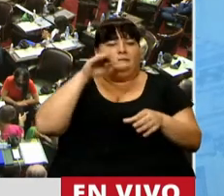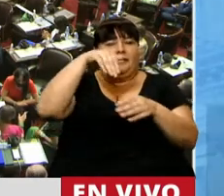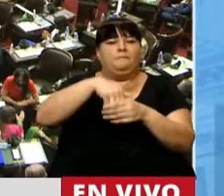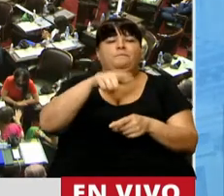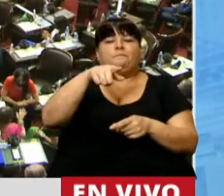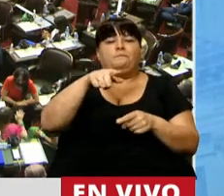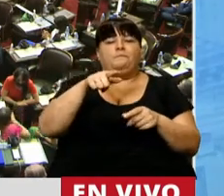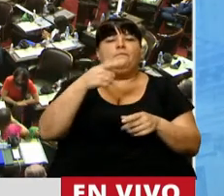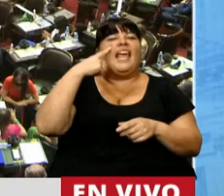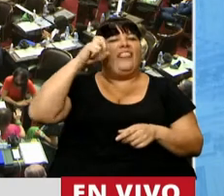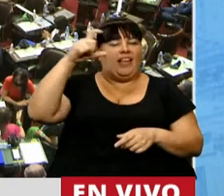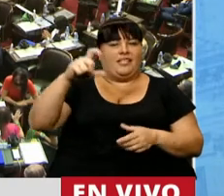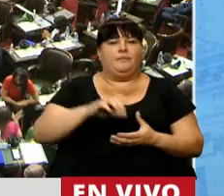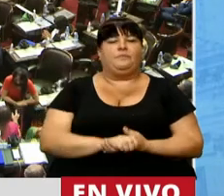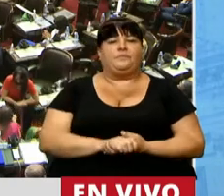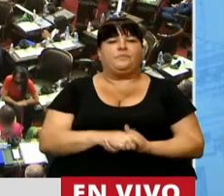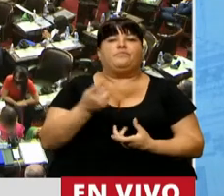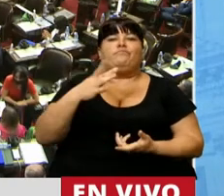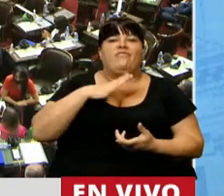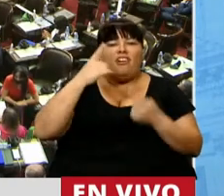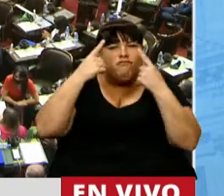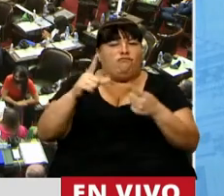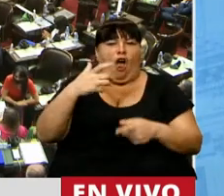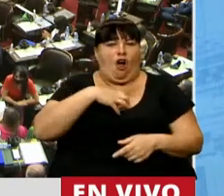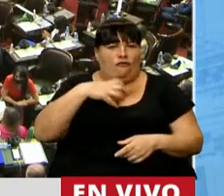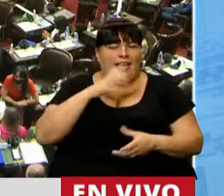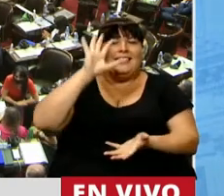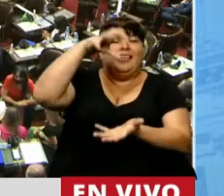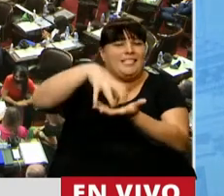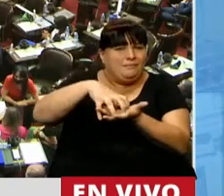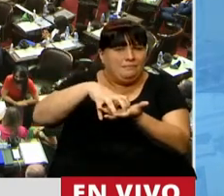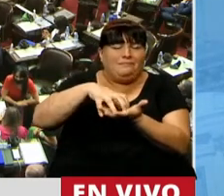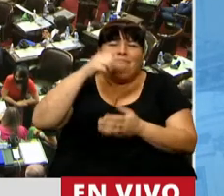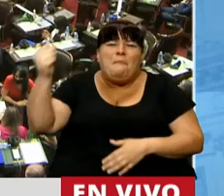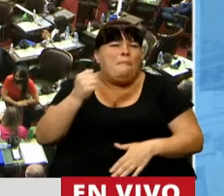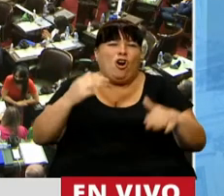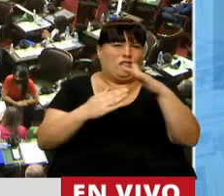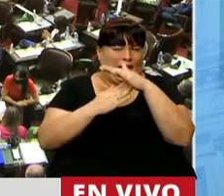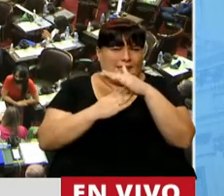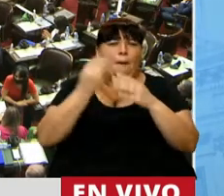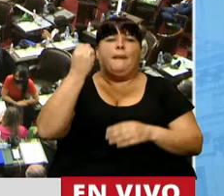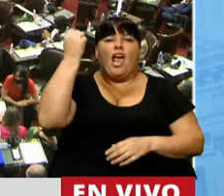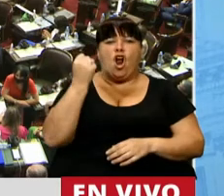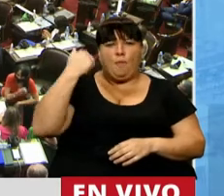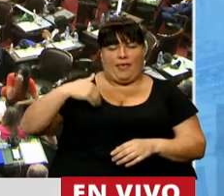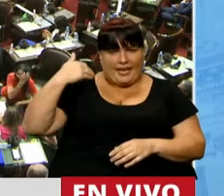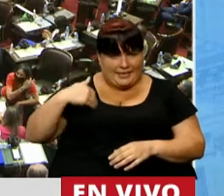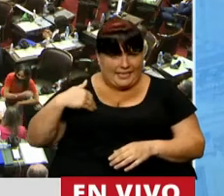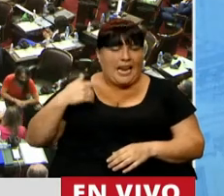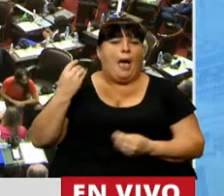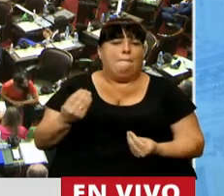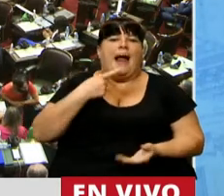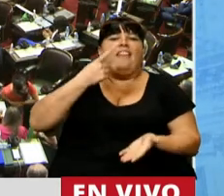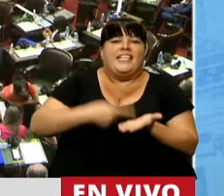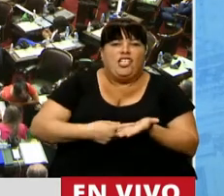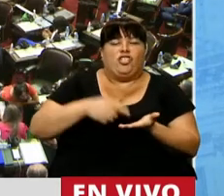el INDEC y la falta de credibilidad a un organismo central para la economía argentina y para la toma